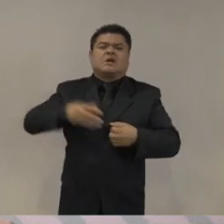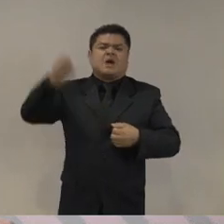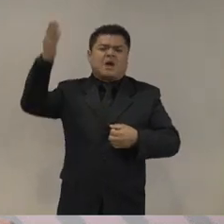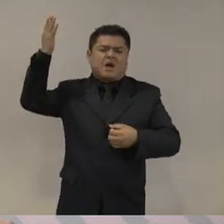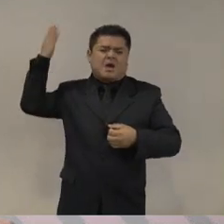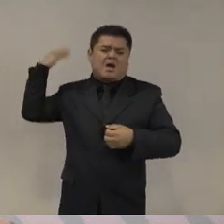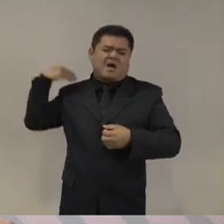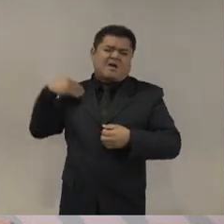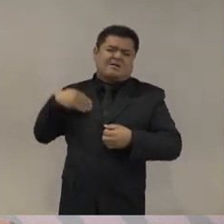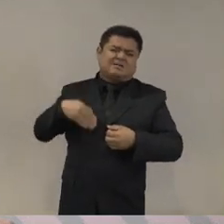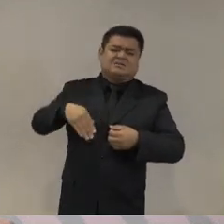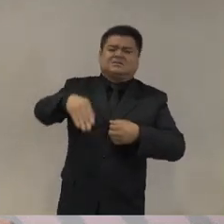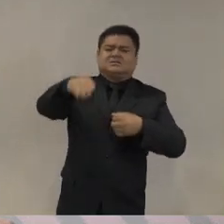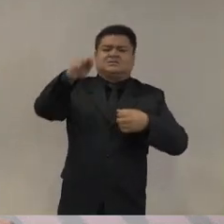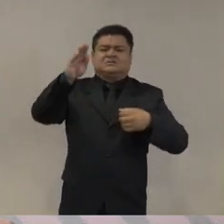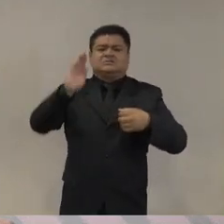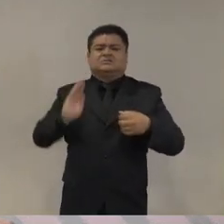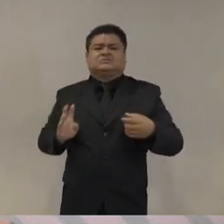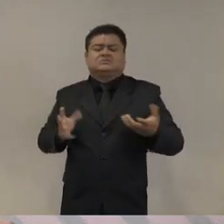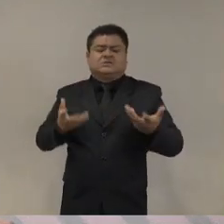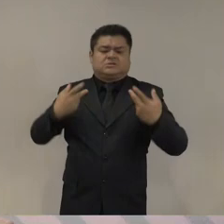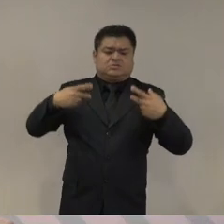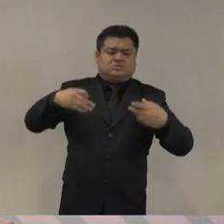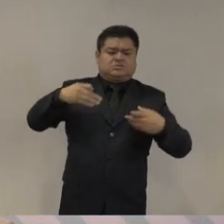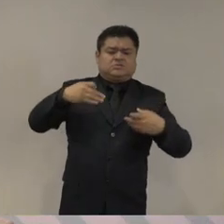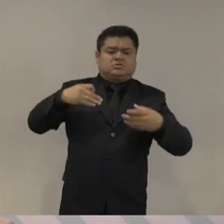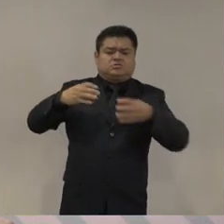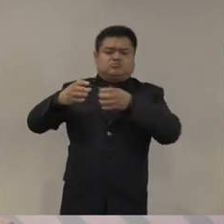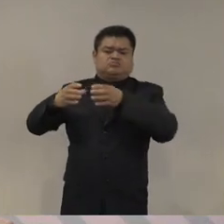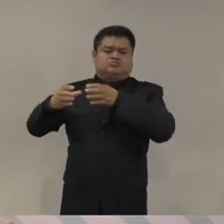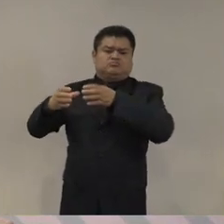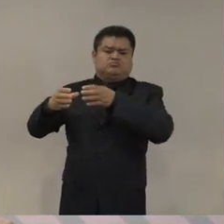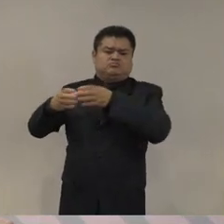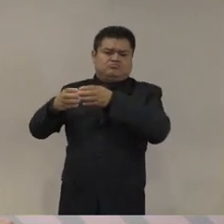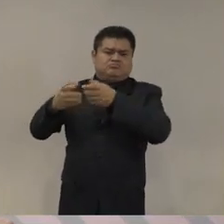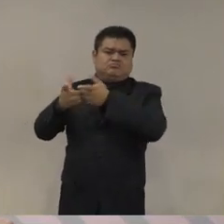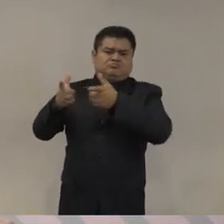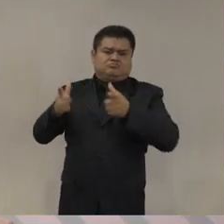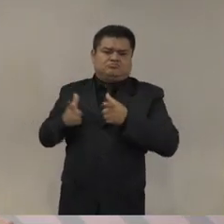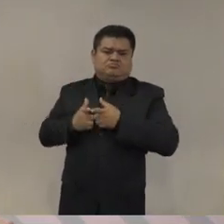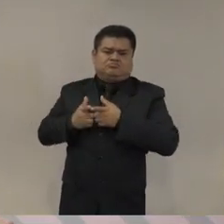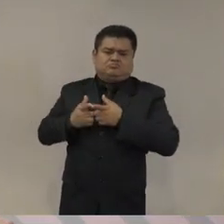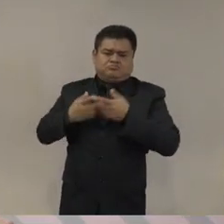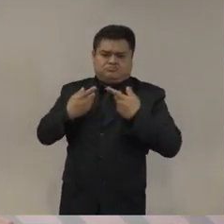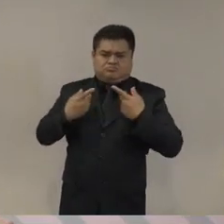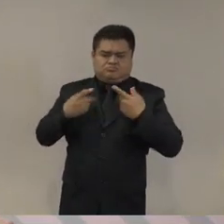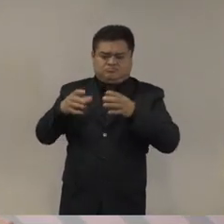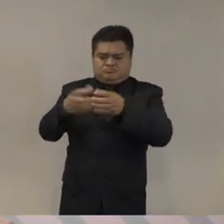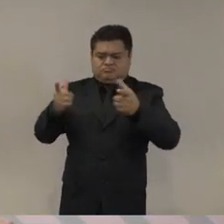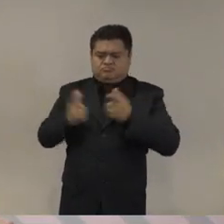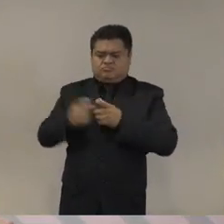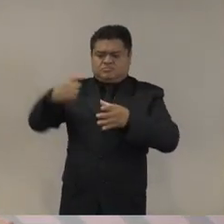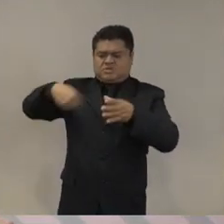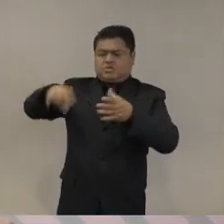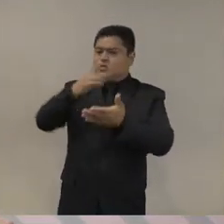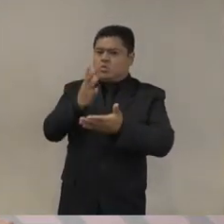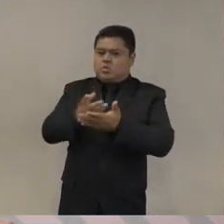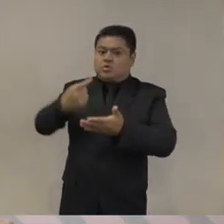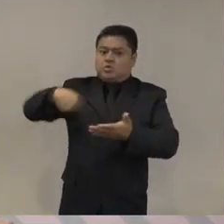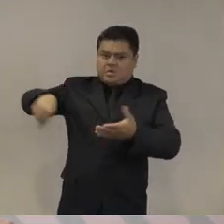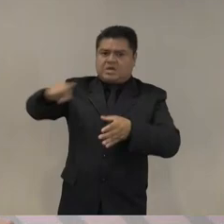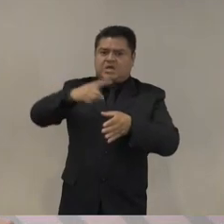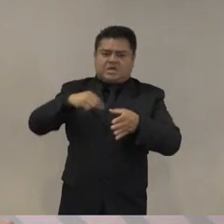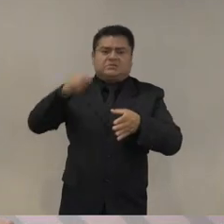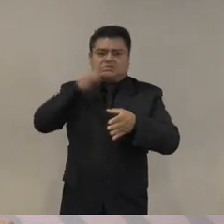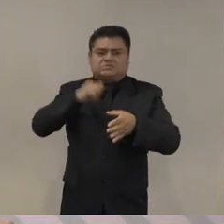décadas en la comarca lagunera era la hegemonía de un mismo grupo delincuencial que tenía dentro de sus intereses el